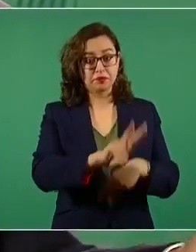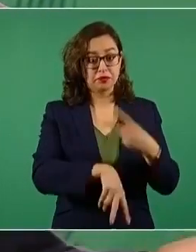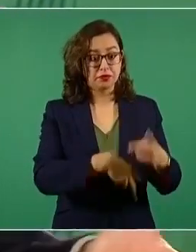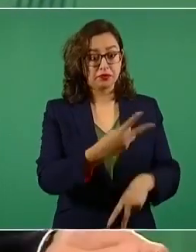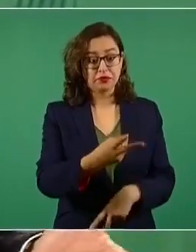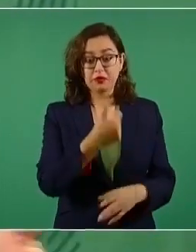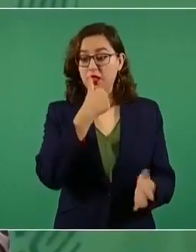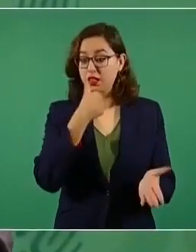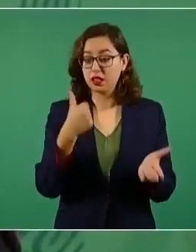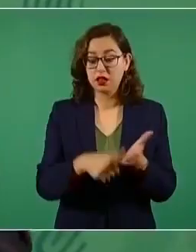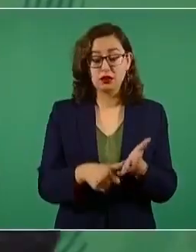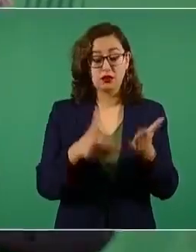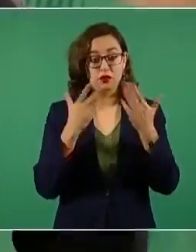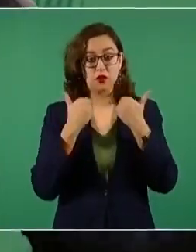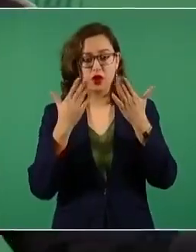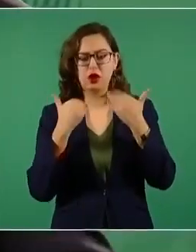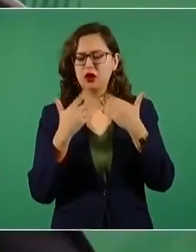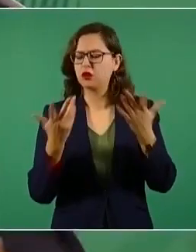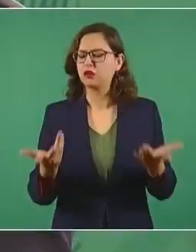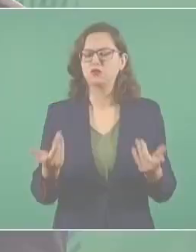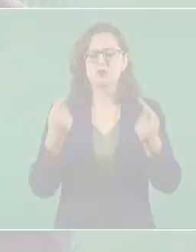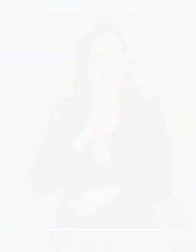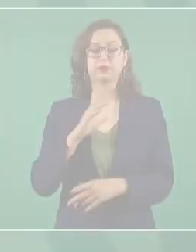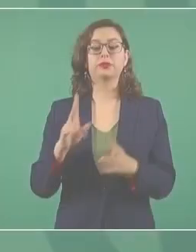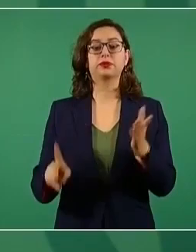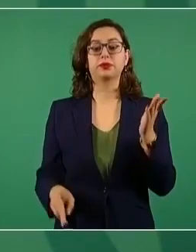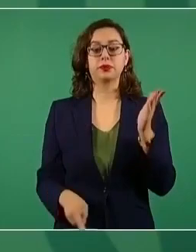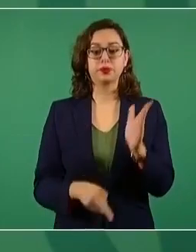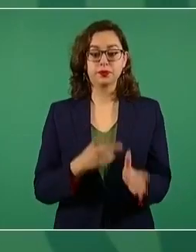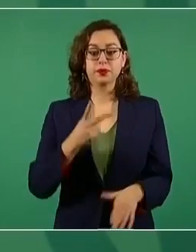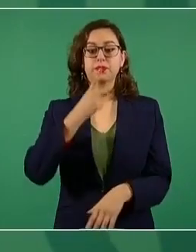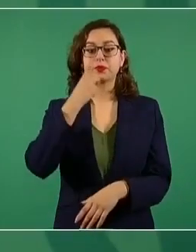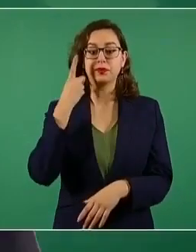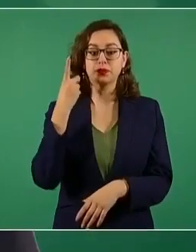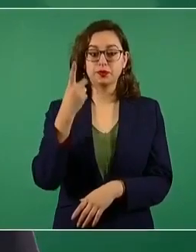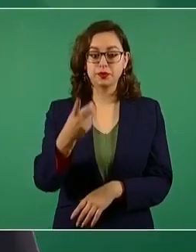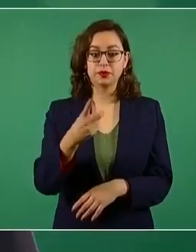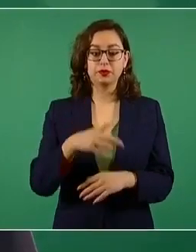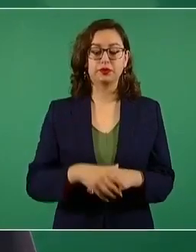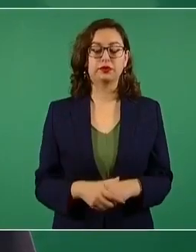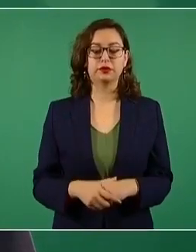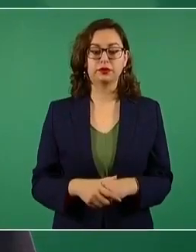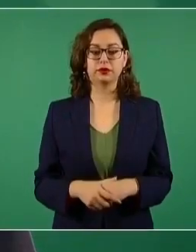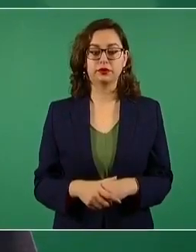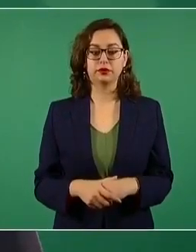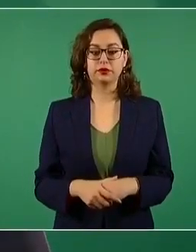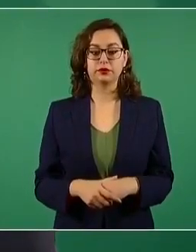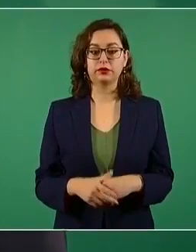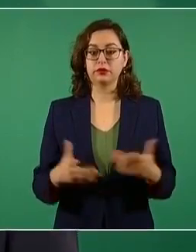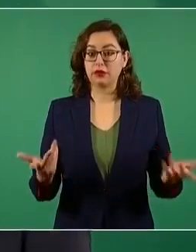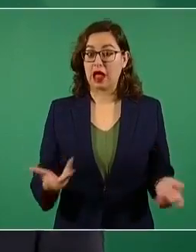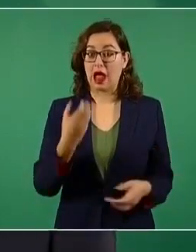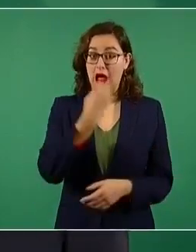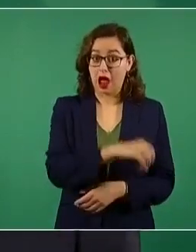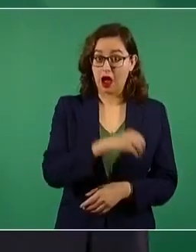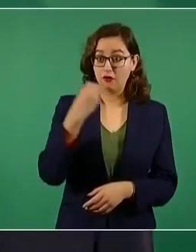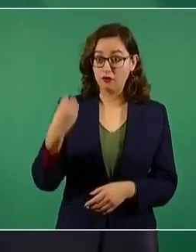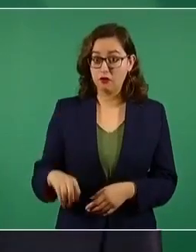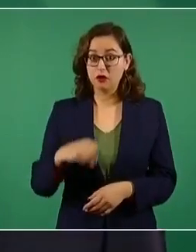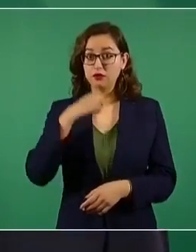llevan la carta, no le hacen, no es obligatorio,